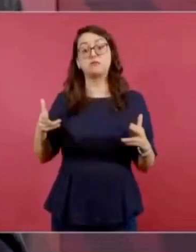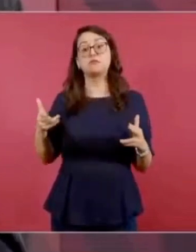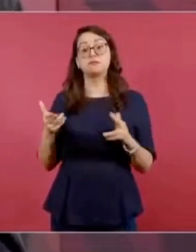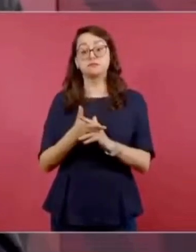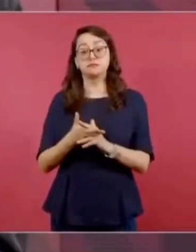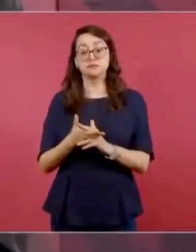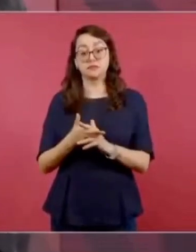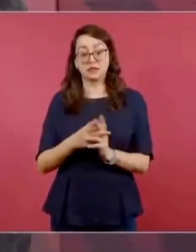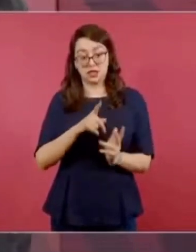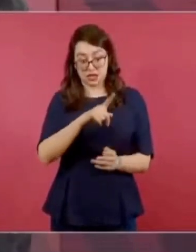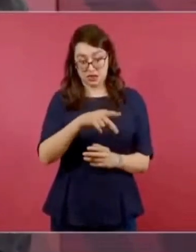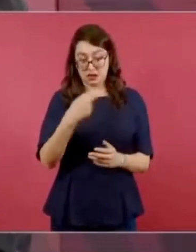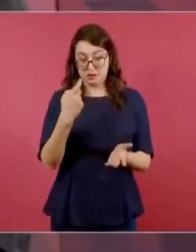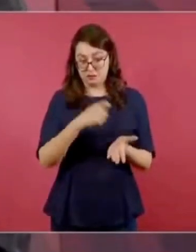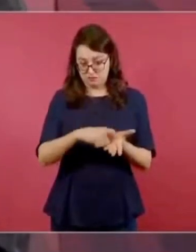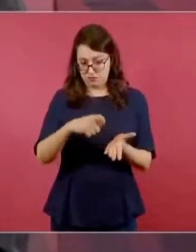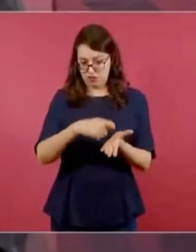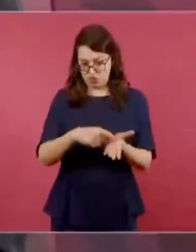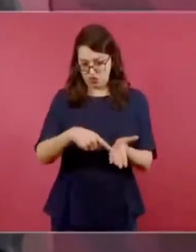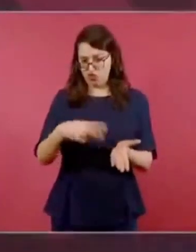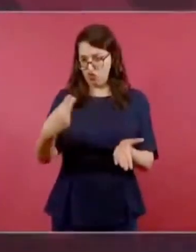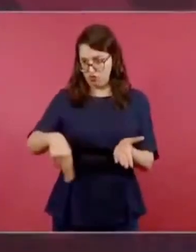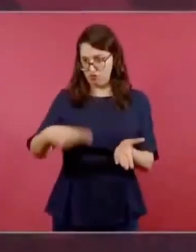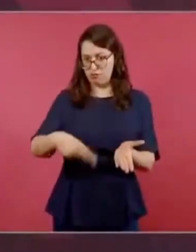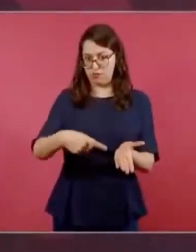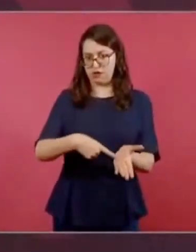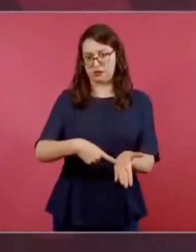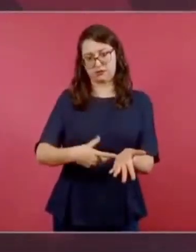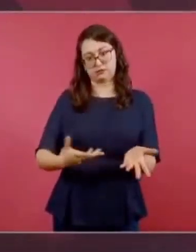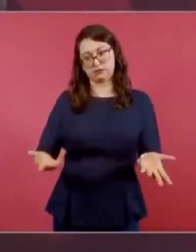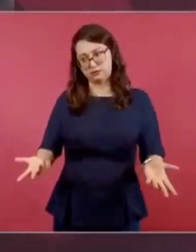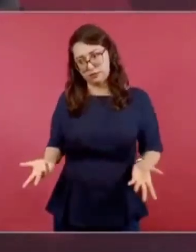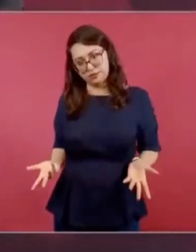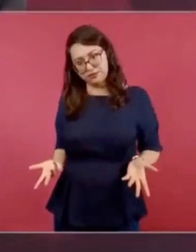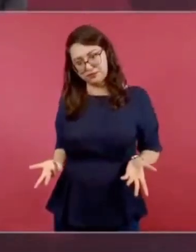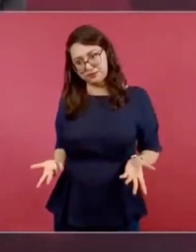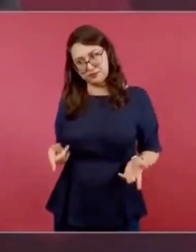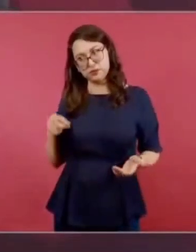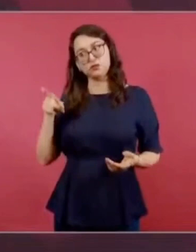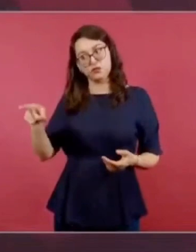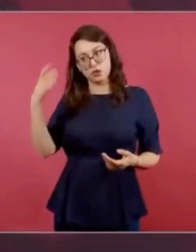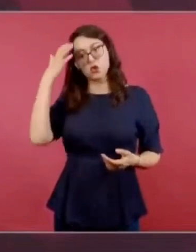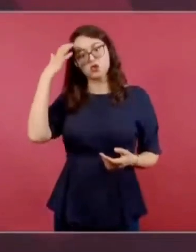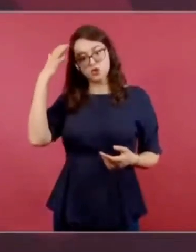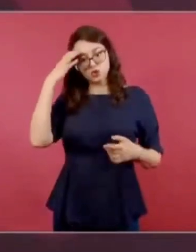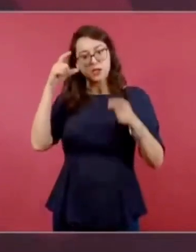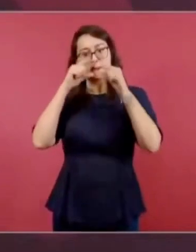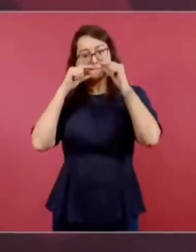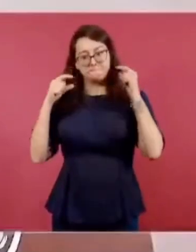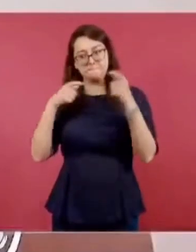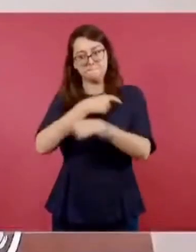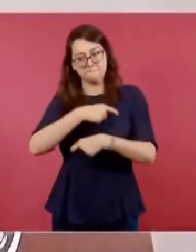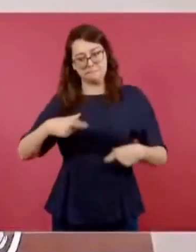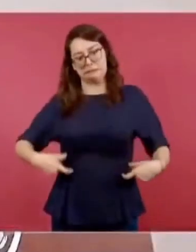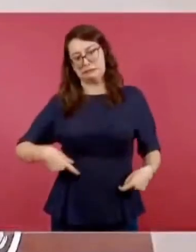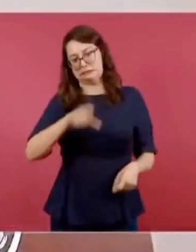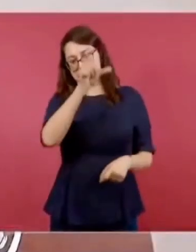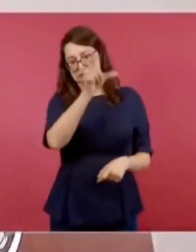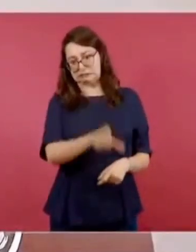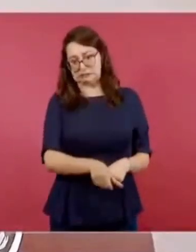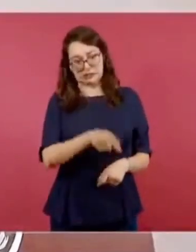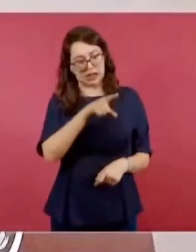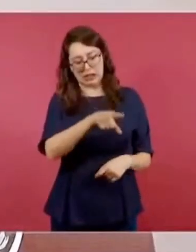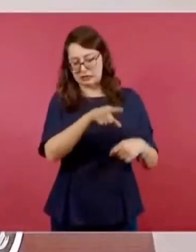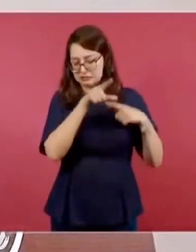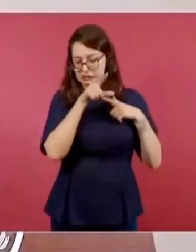mi nombre anotado. Mi general, usted conoce a Villa tan bien como yo, no va a